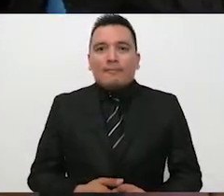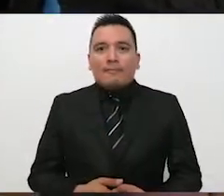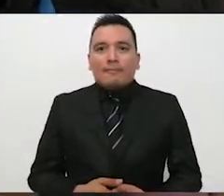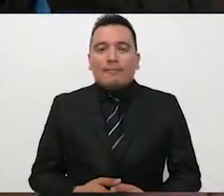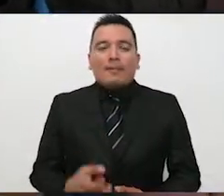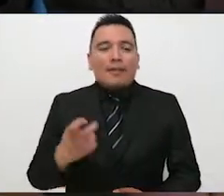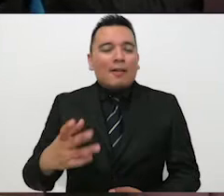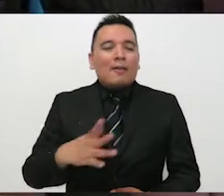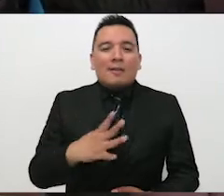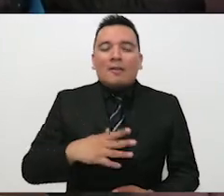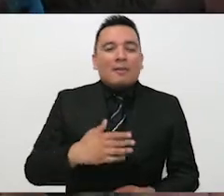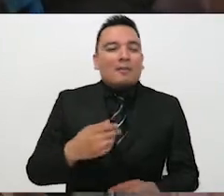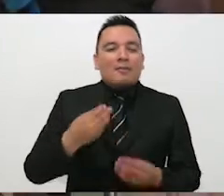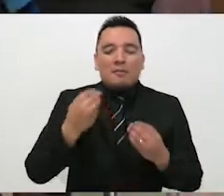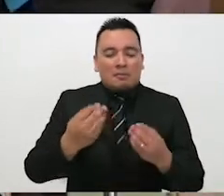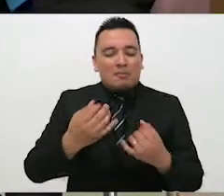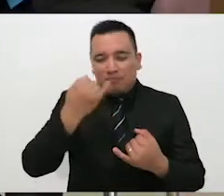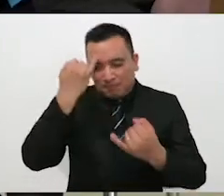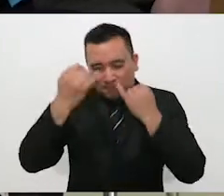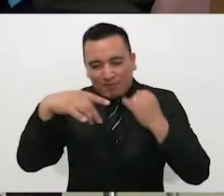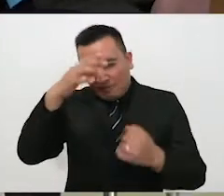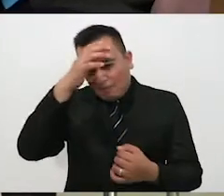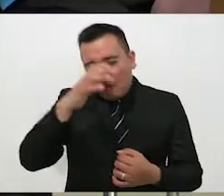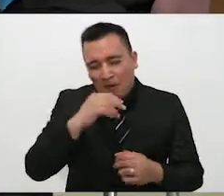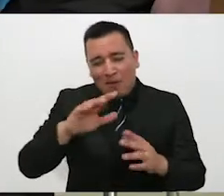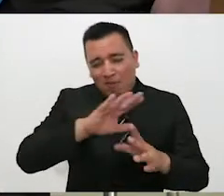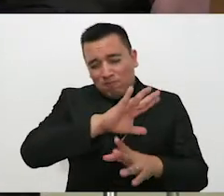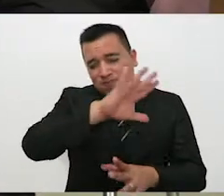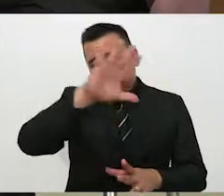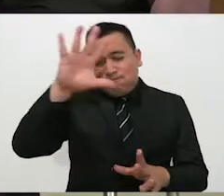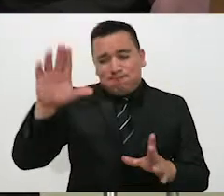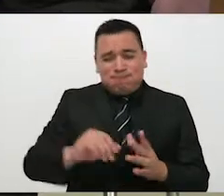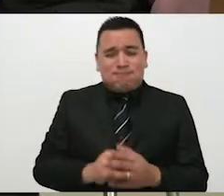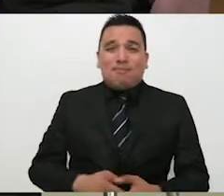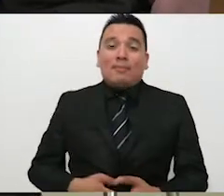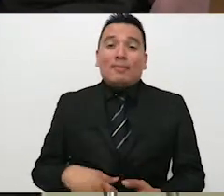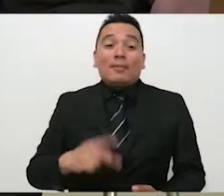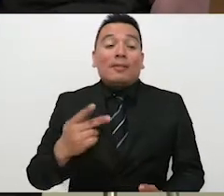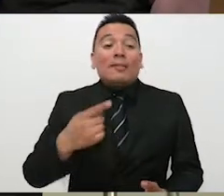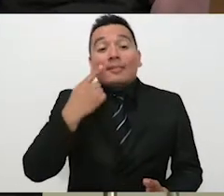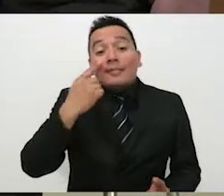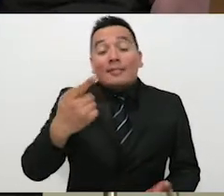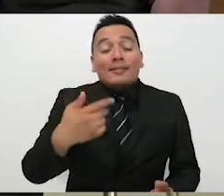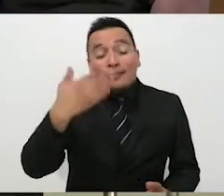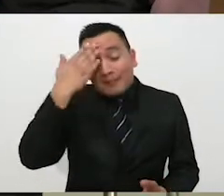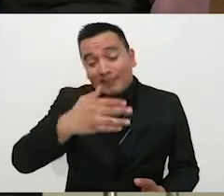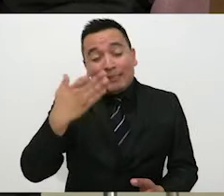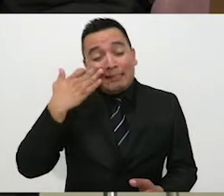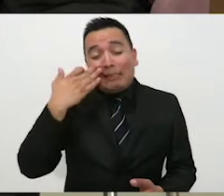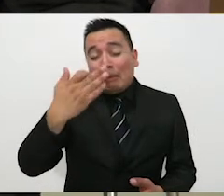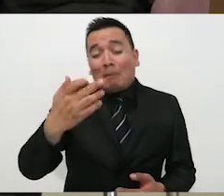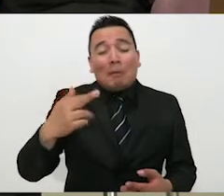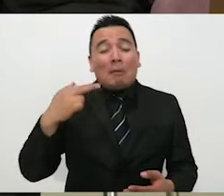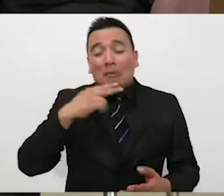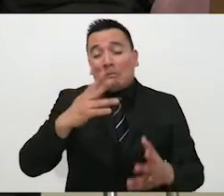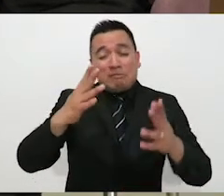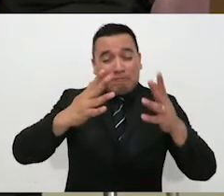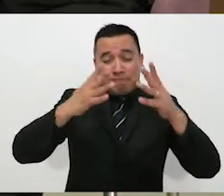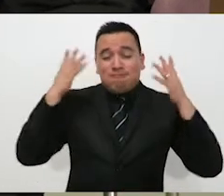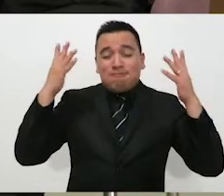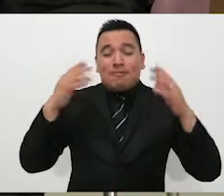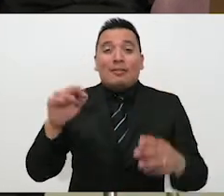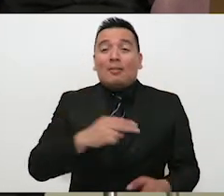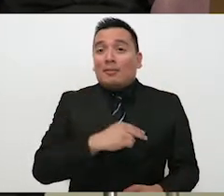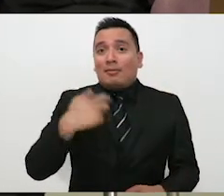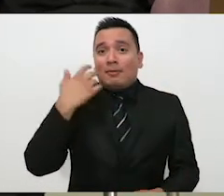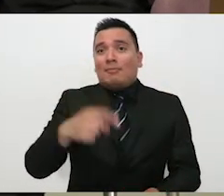Coahuila, un estado bastante grande. Y bueno, desafortunadamente, consejera, el tiempo huele en radio. Quisiéramos seguir hablando, ojalá y nos acepte